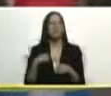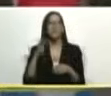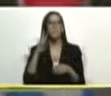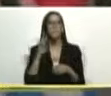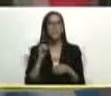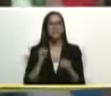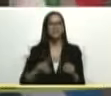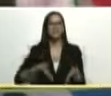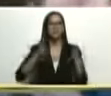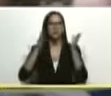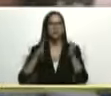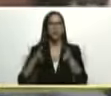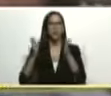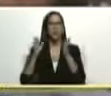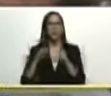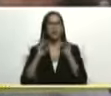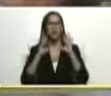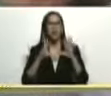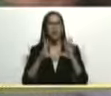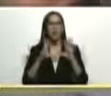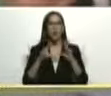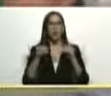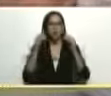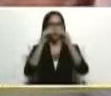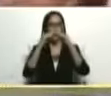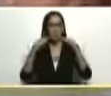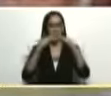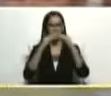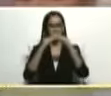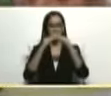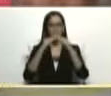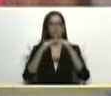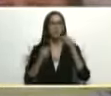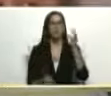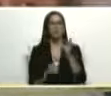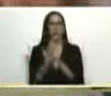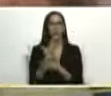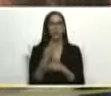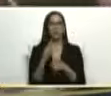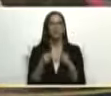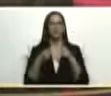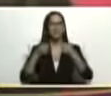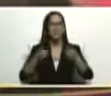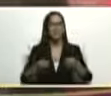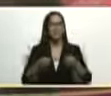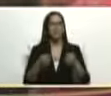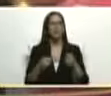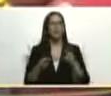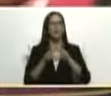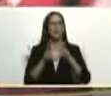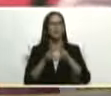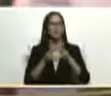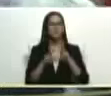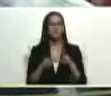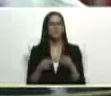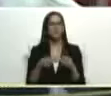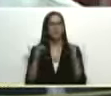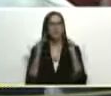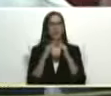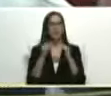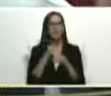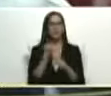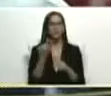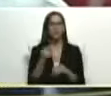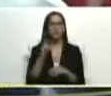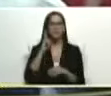torres y 8 tonjaos que fueron inaugurados cuando se entregó el hito de la casa número